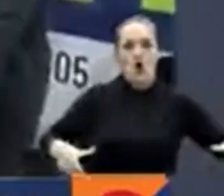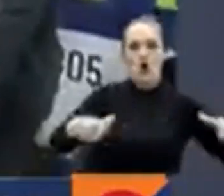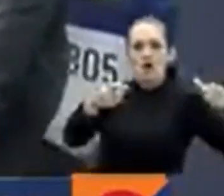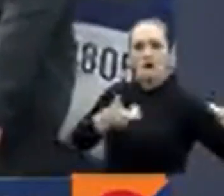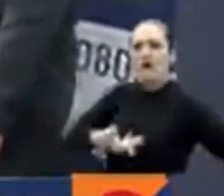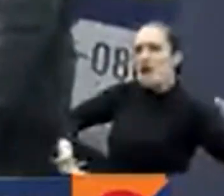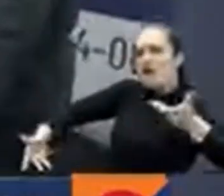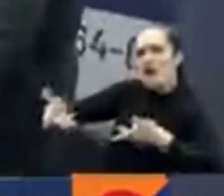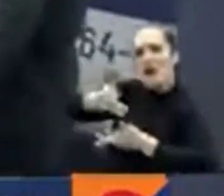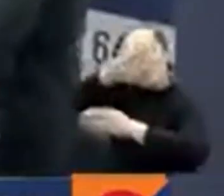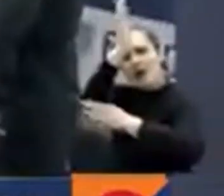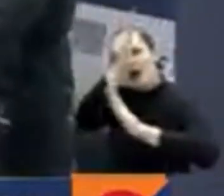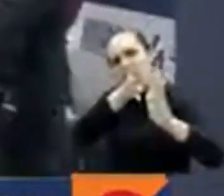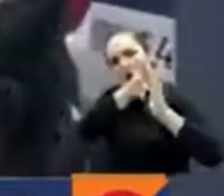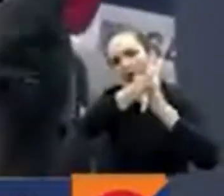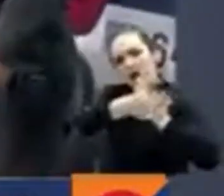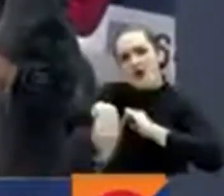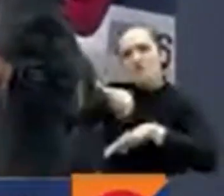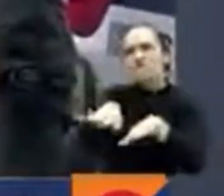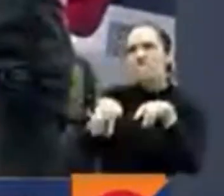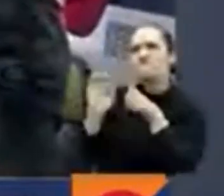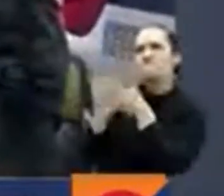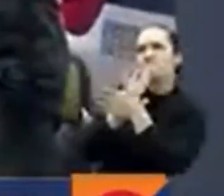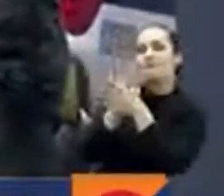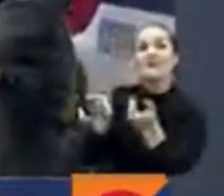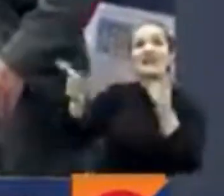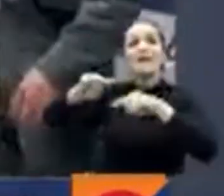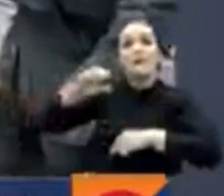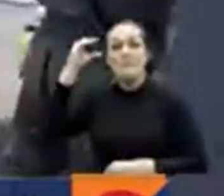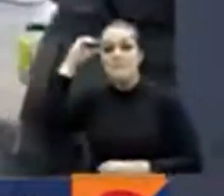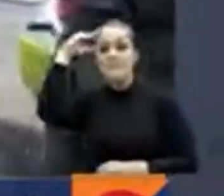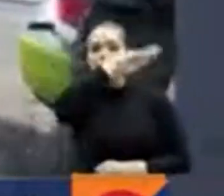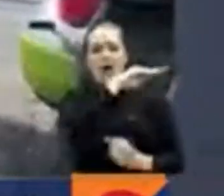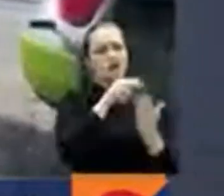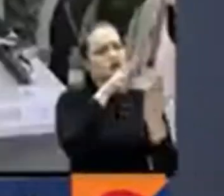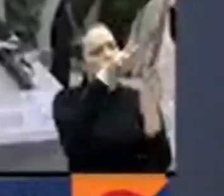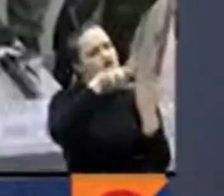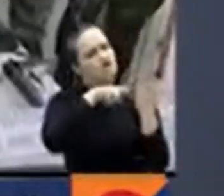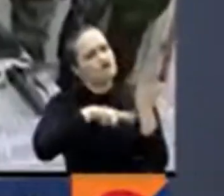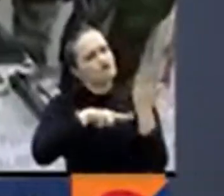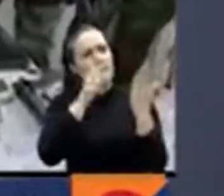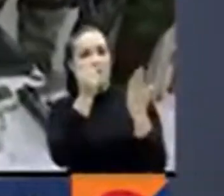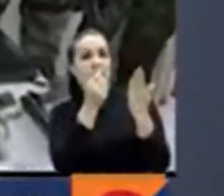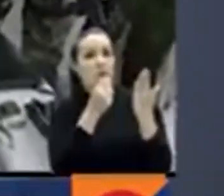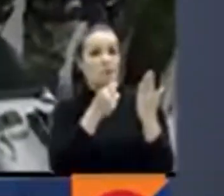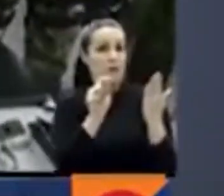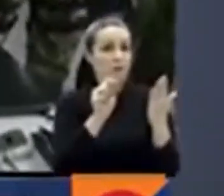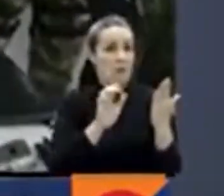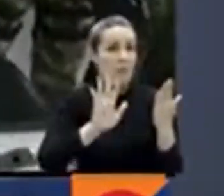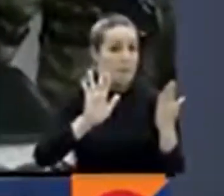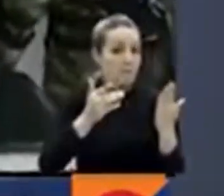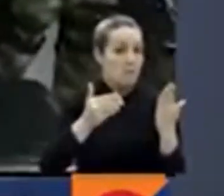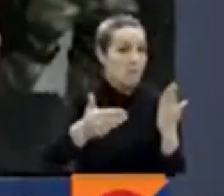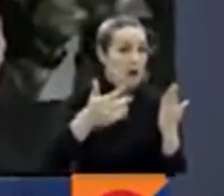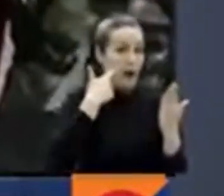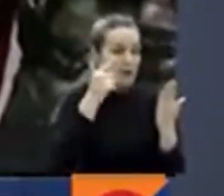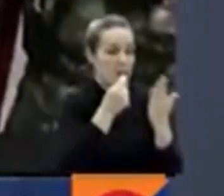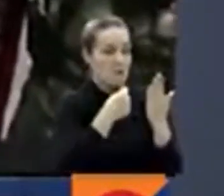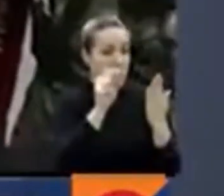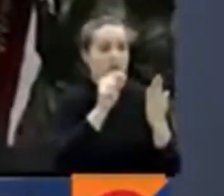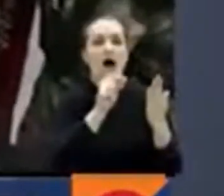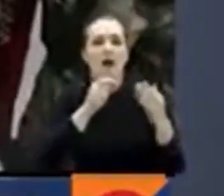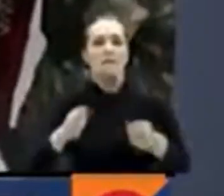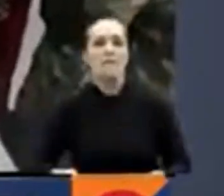y se espera que el presidente Gustavo Petro también lo revise y le dé su visto bueno para poder erradicar el proyecto en el